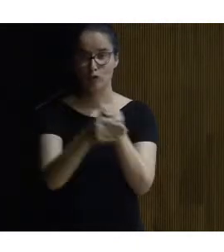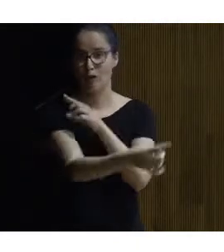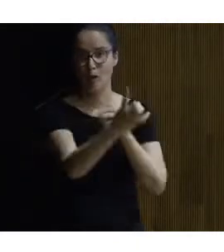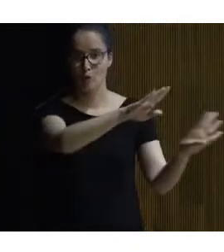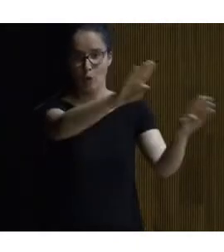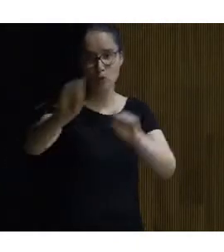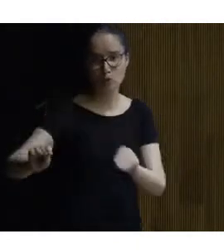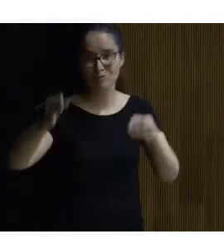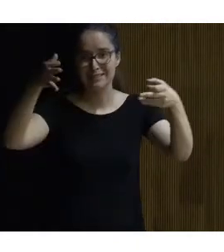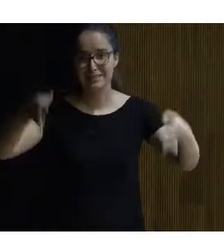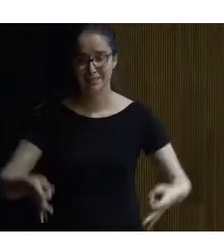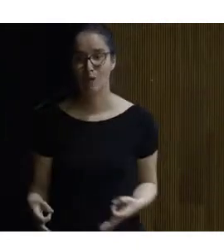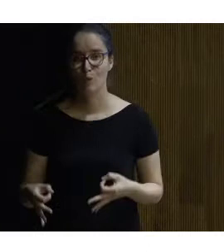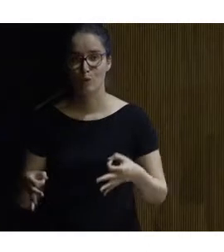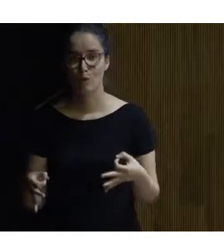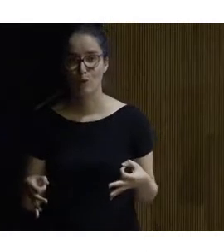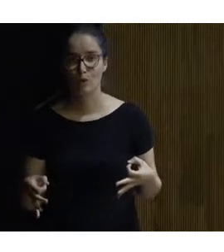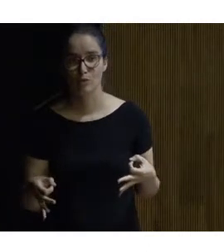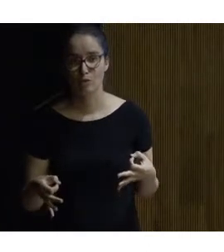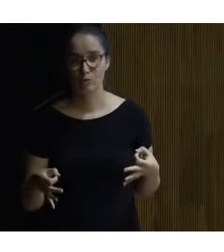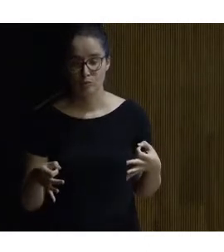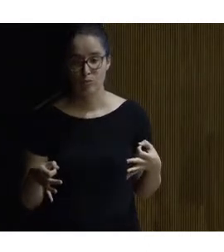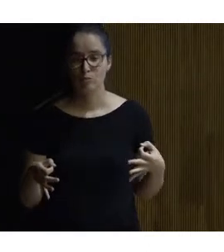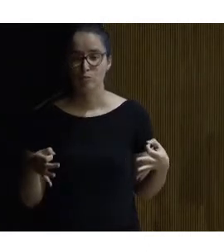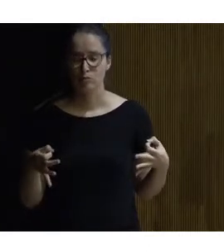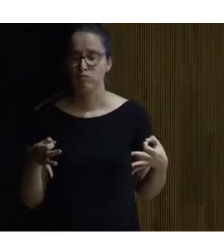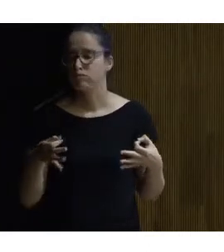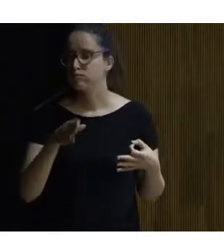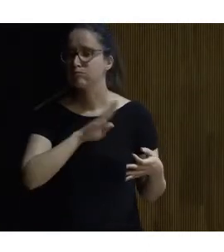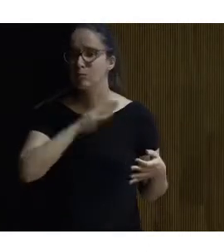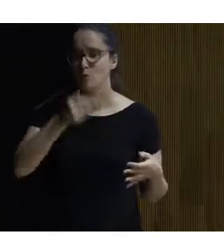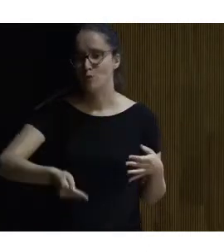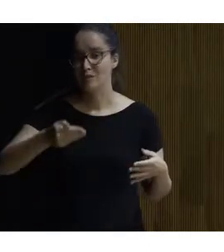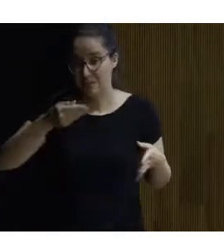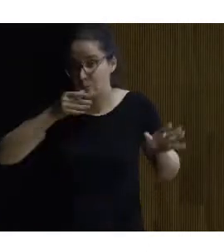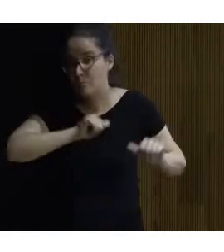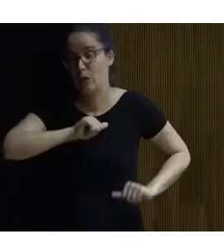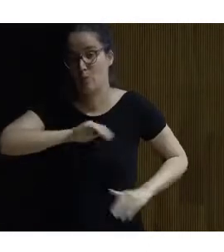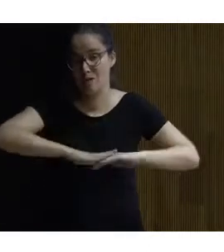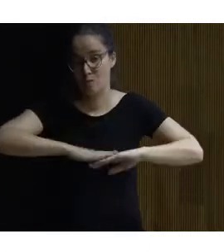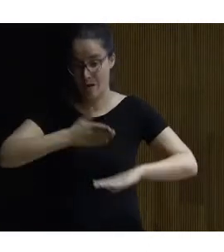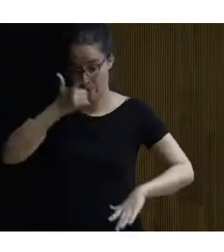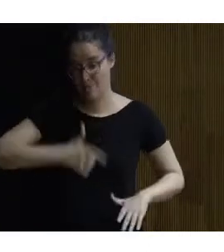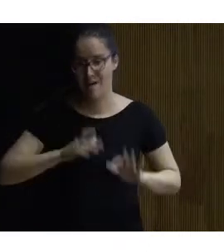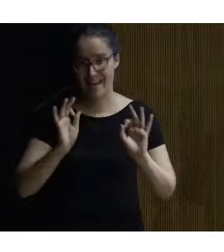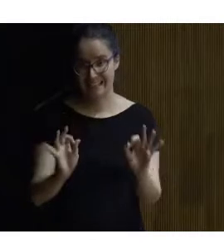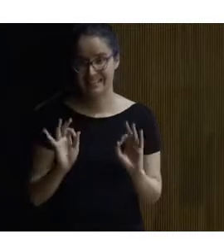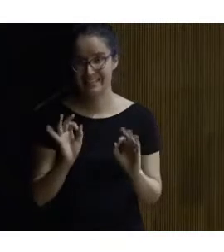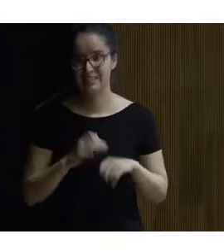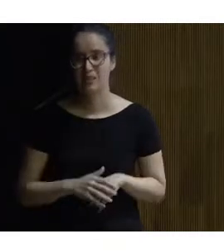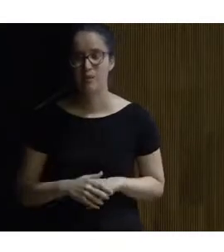y seguro que han sido muy productivas o eso al menos espero por lo menos las mías así lo han sido